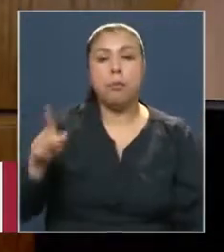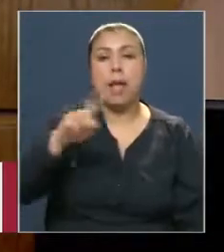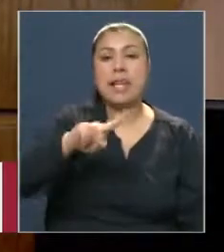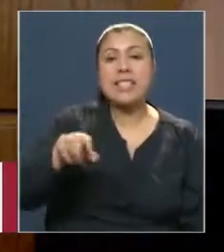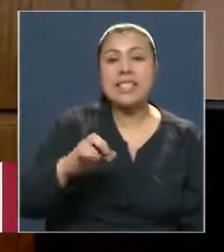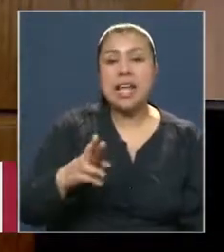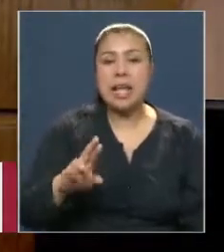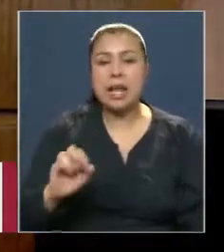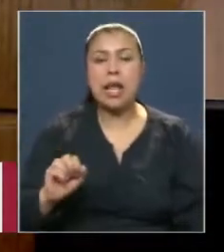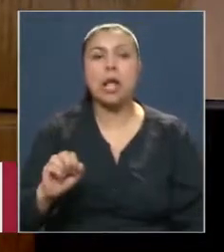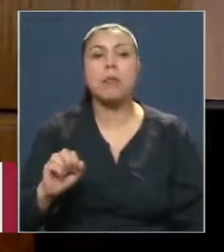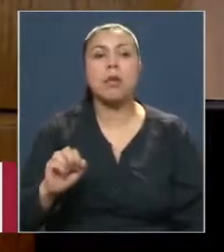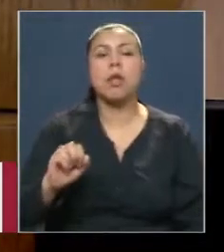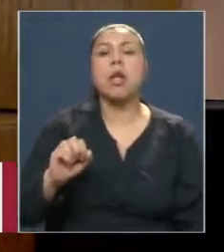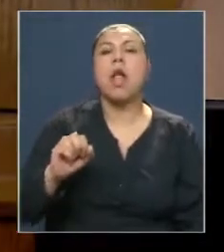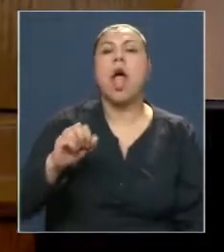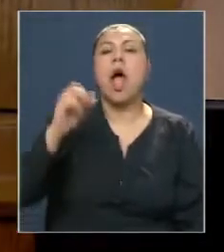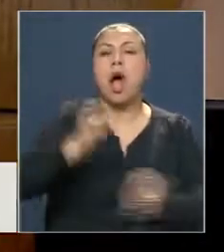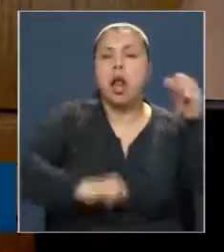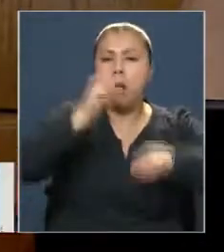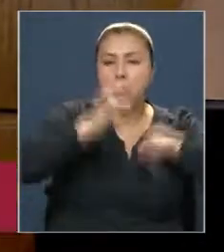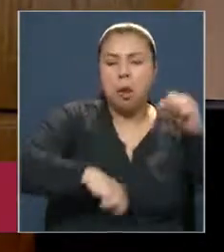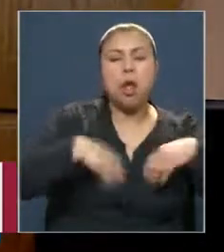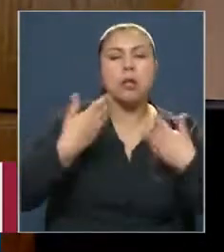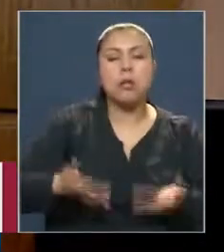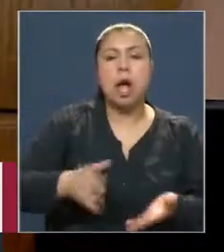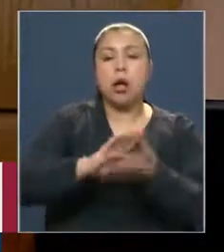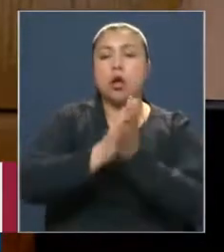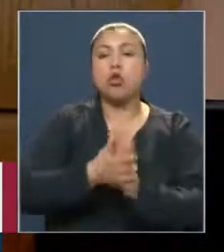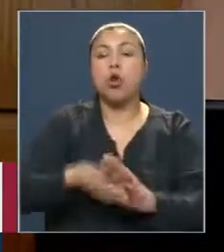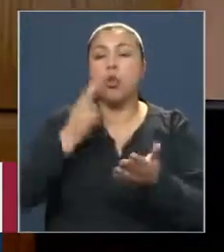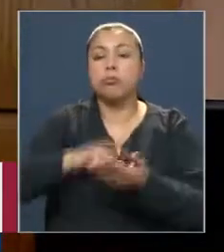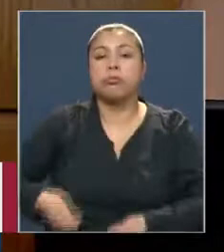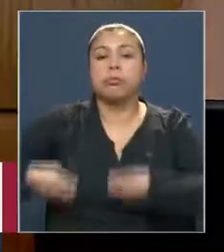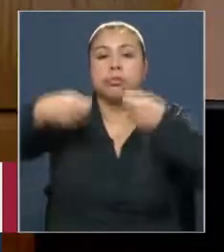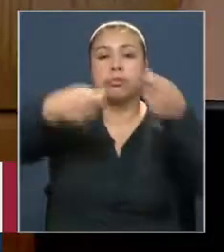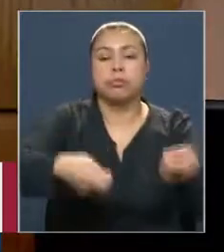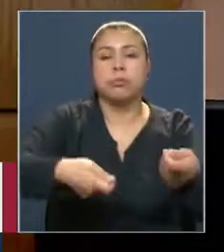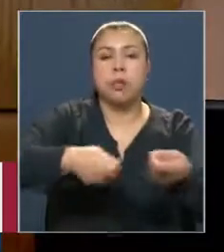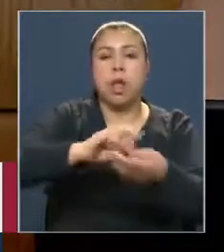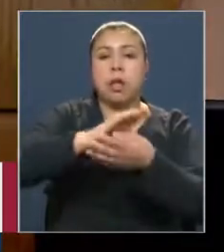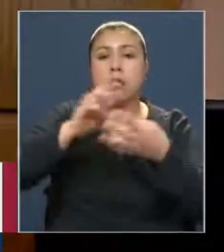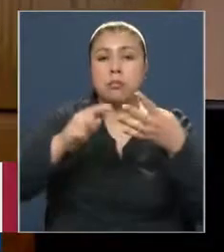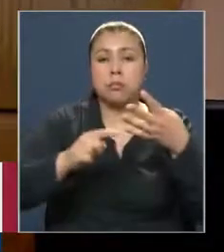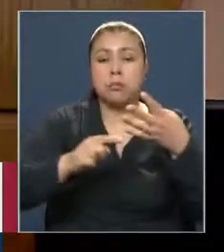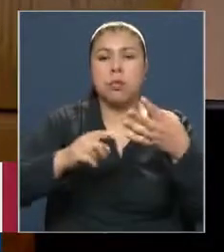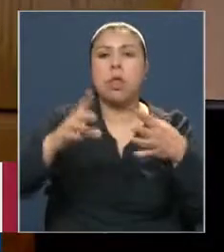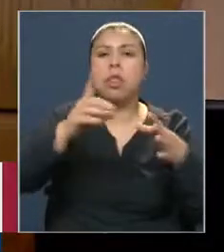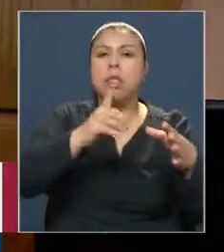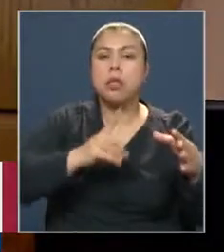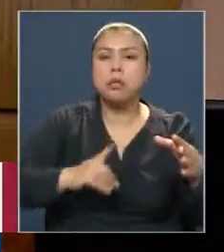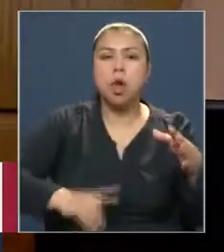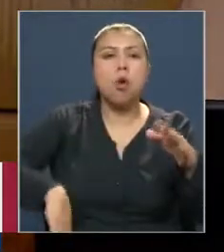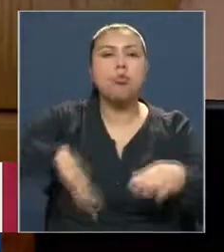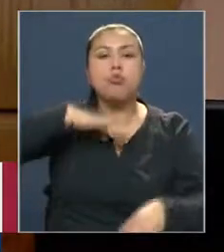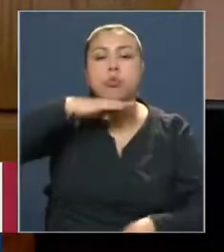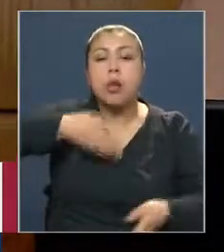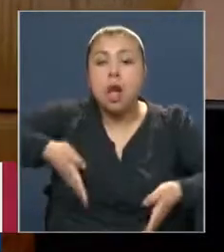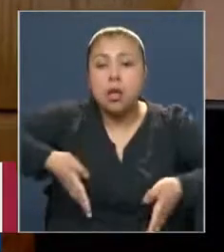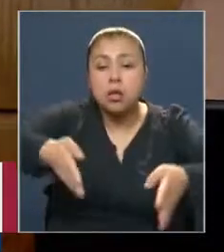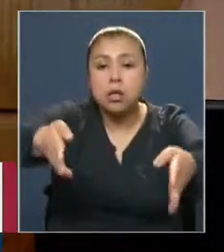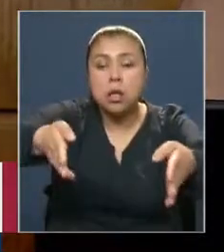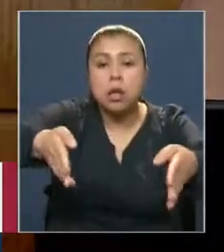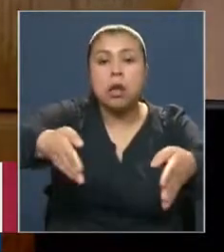metropolitana a la unidad de concesiones para que nos envíen todo lo antecedente de esta obra entre otros el diseño contemplado para evitar el colapso vial del pueblo de